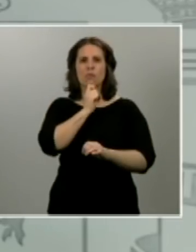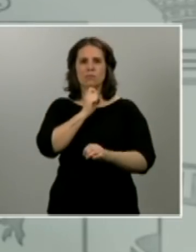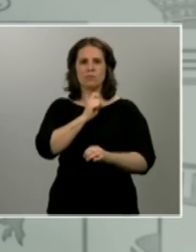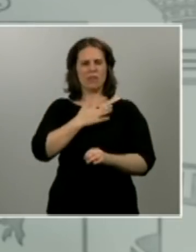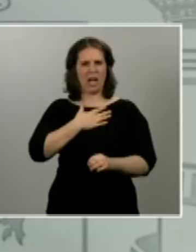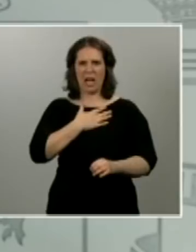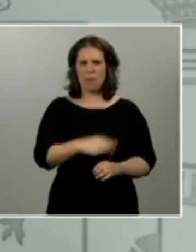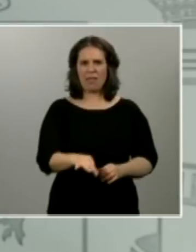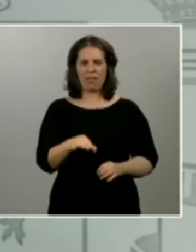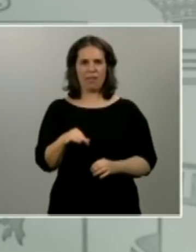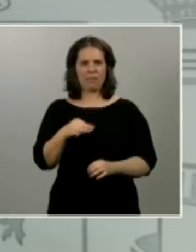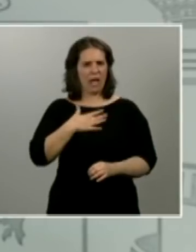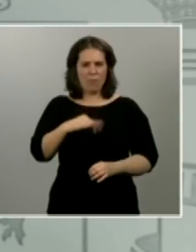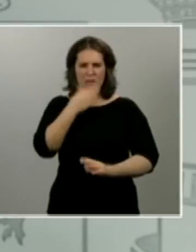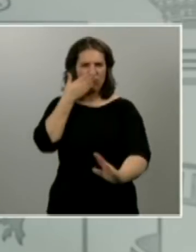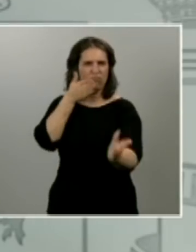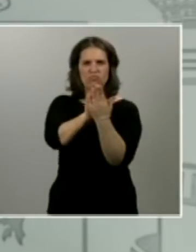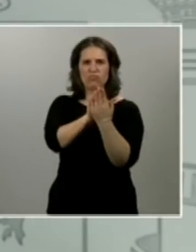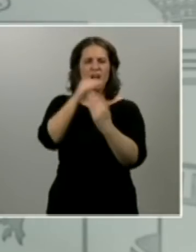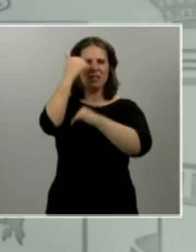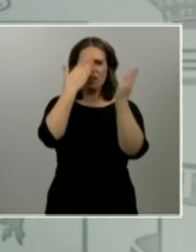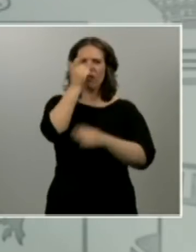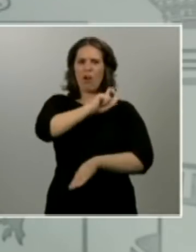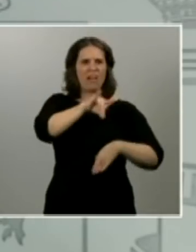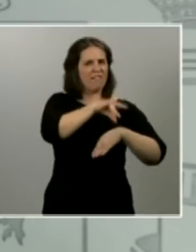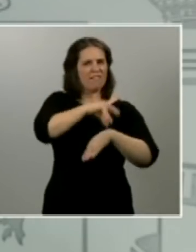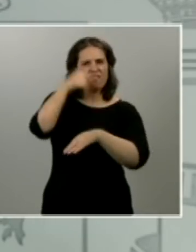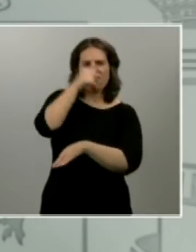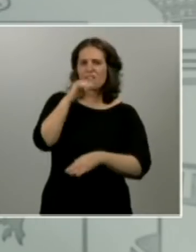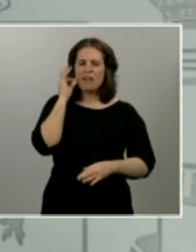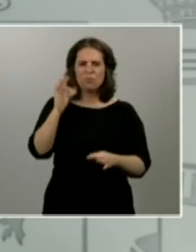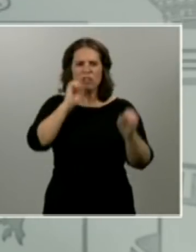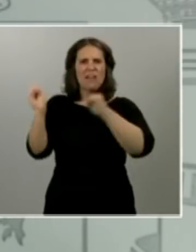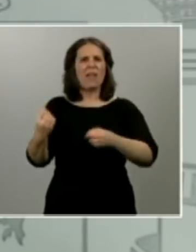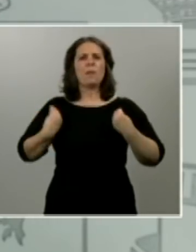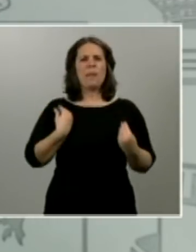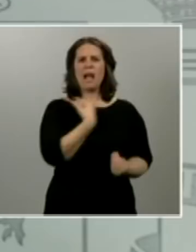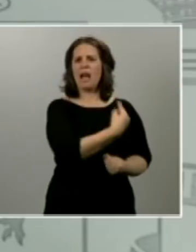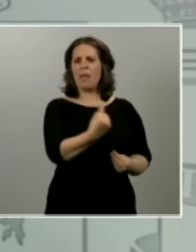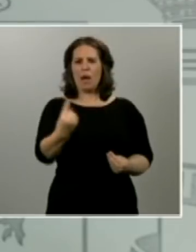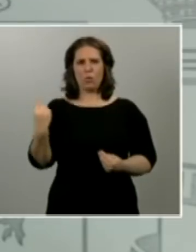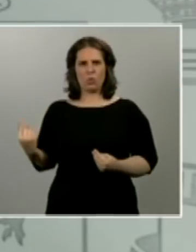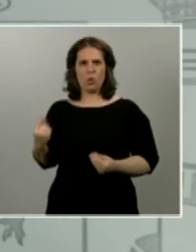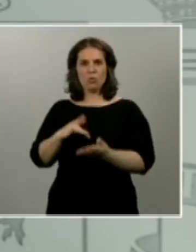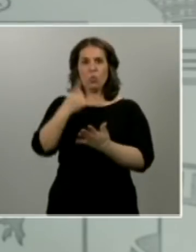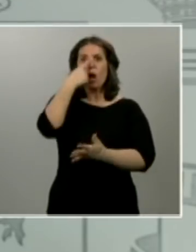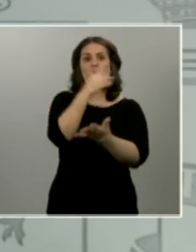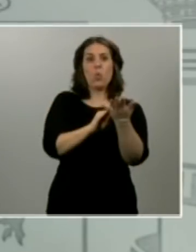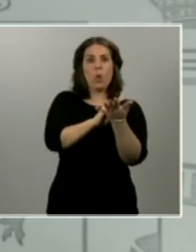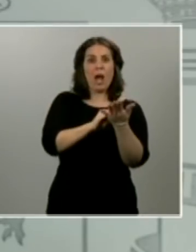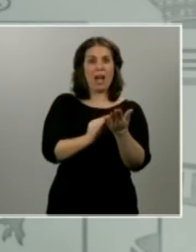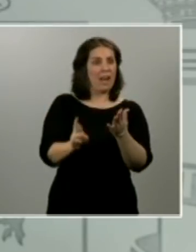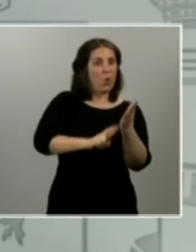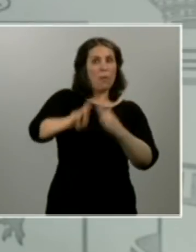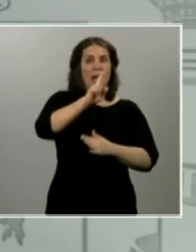extremas y atender cada enfermo, cada enferma y defender cada vida. Y de celebrar cada curación como si fuera un triunfo, porque lo es.